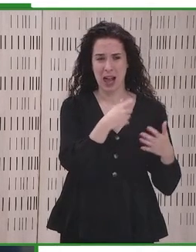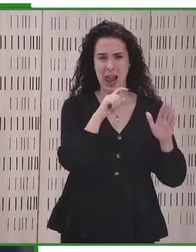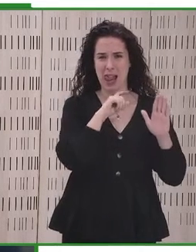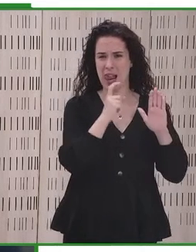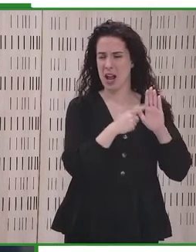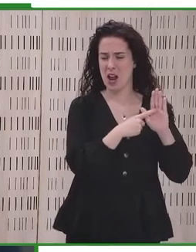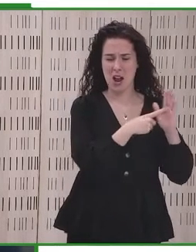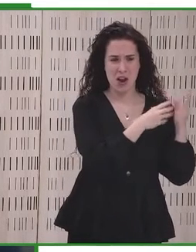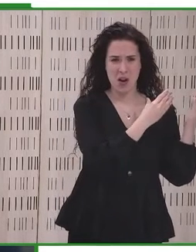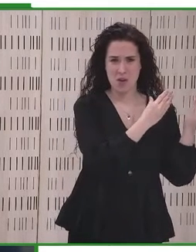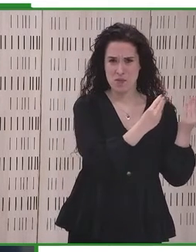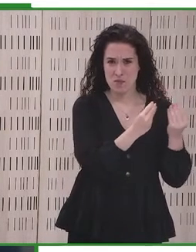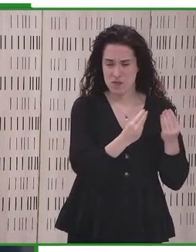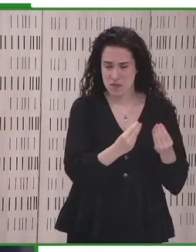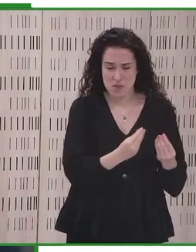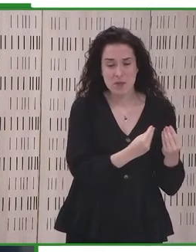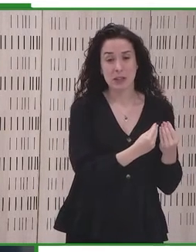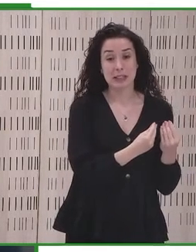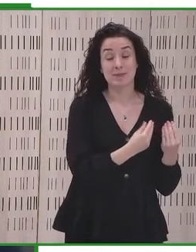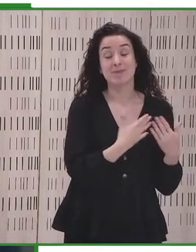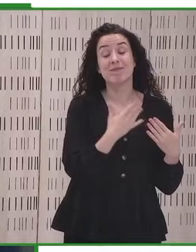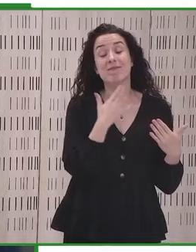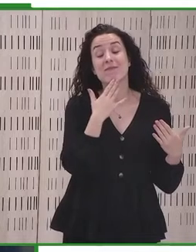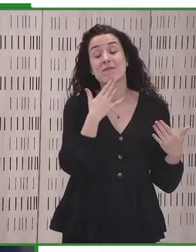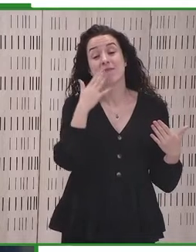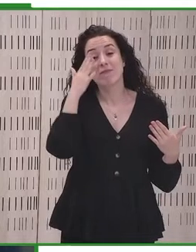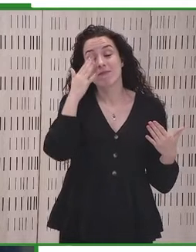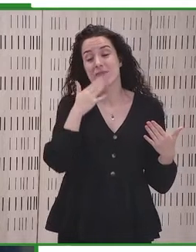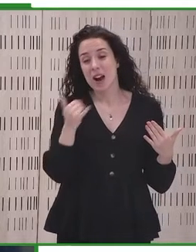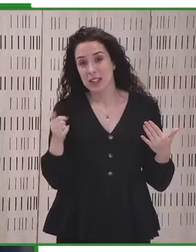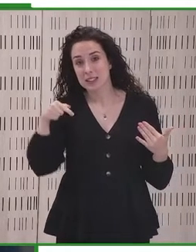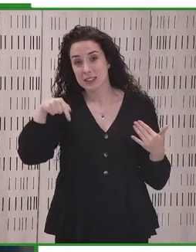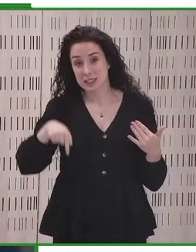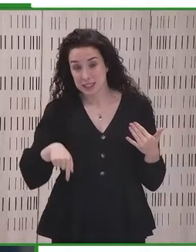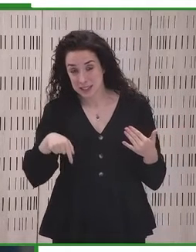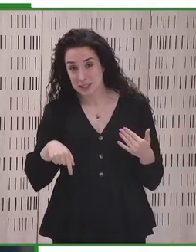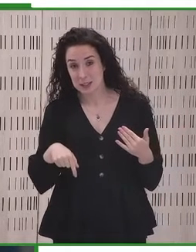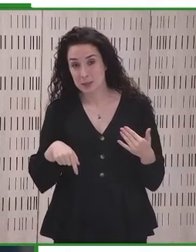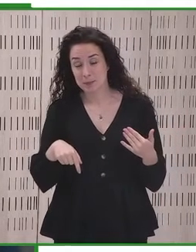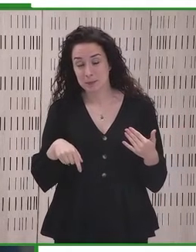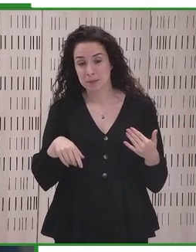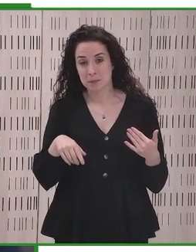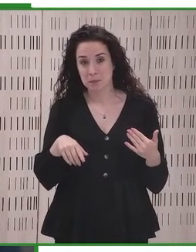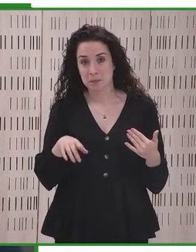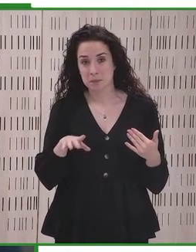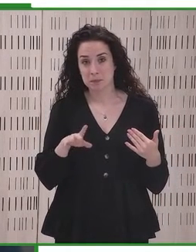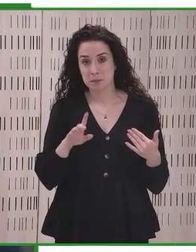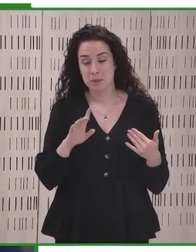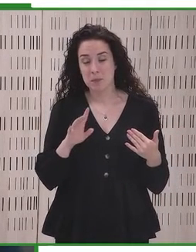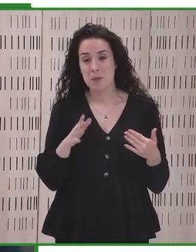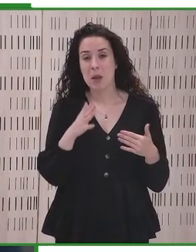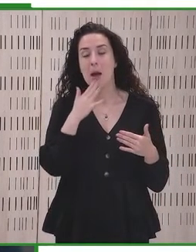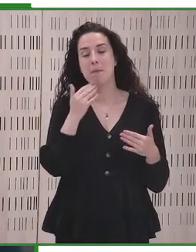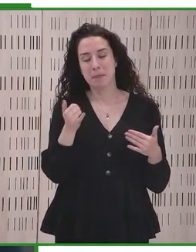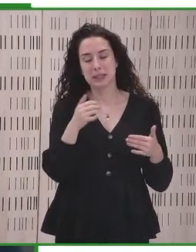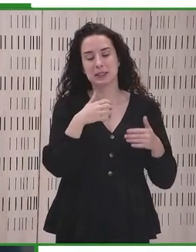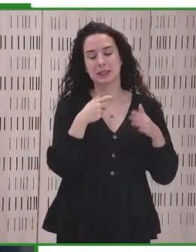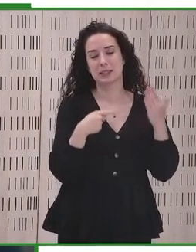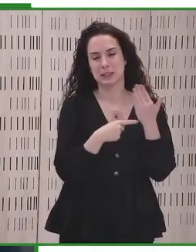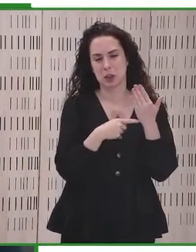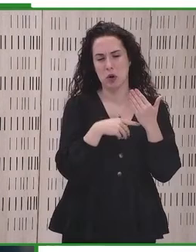que los países miembros cuentan con un gran número de leyes